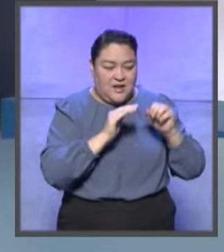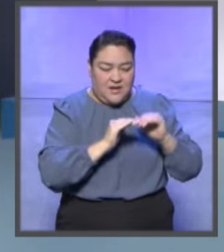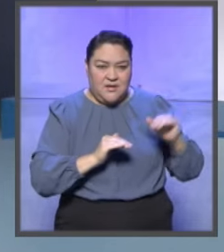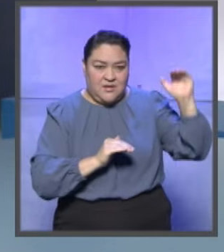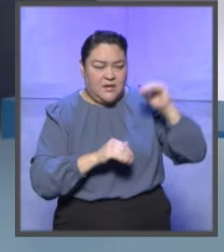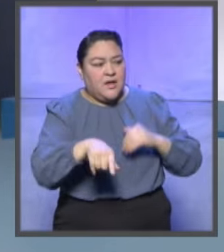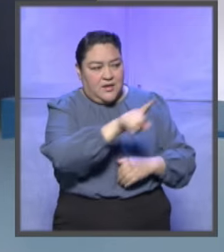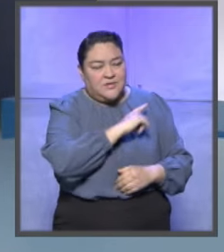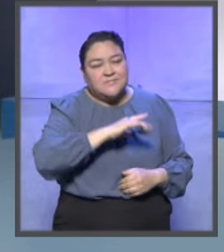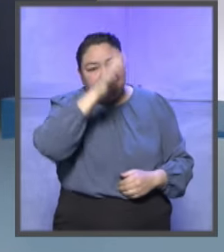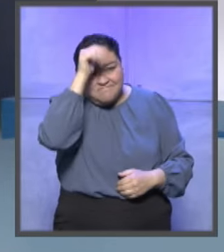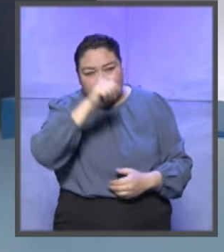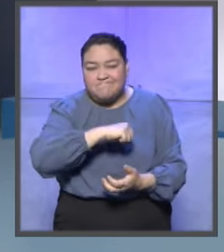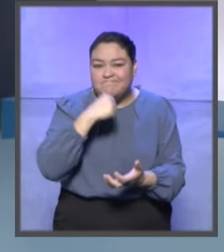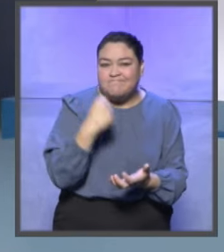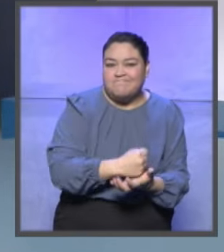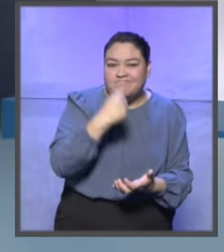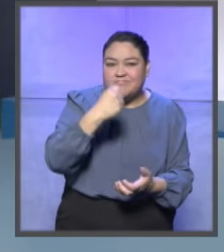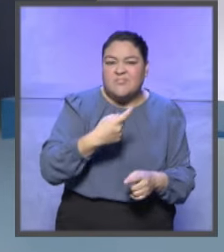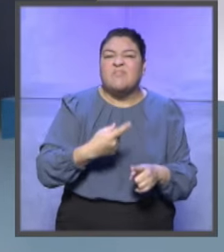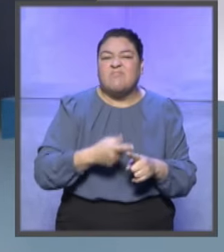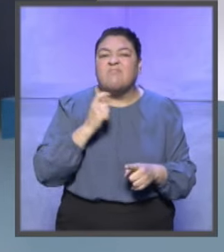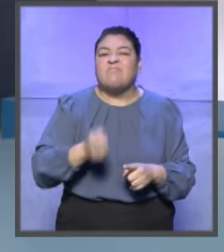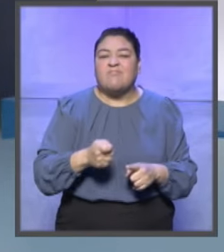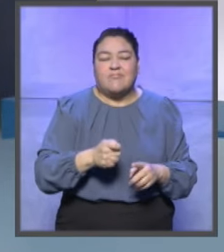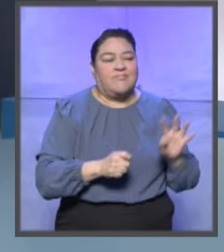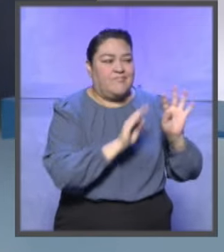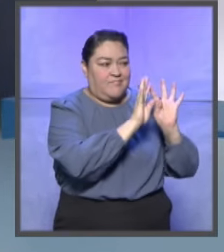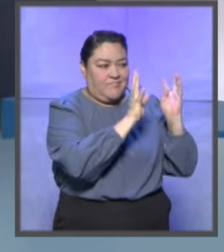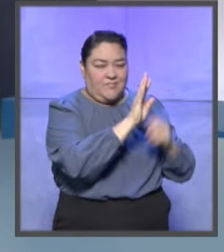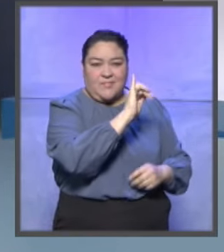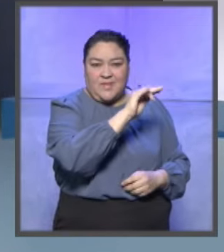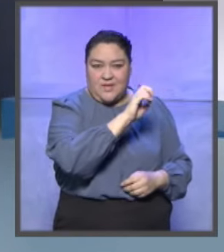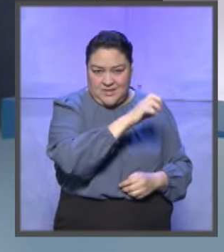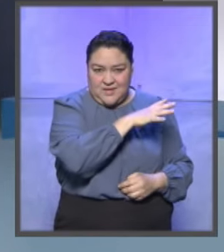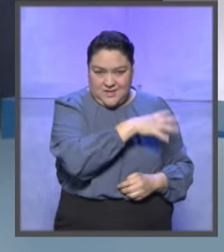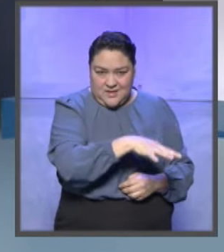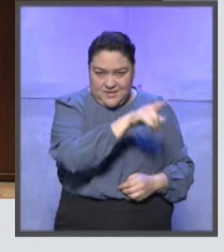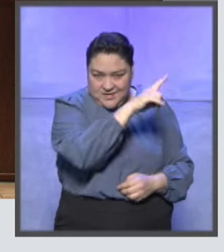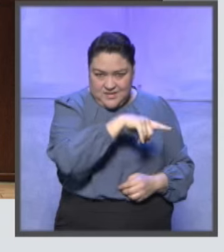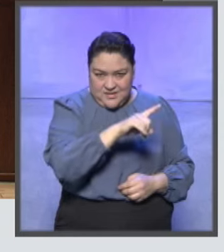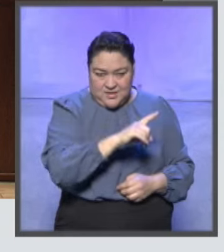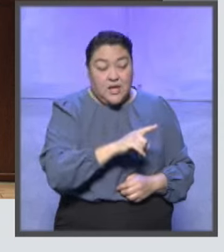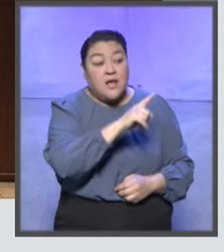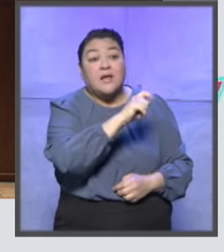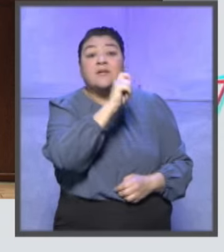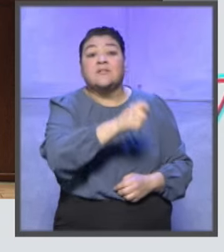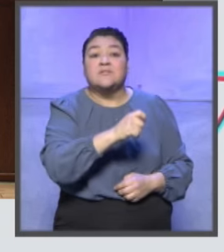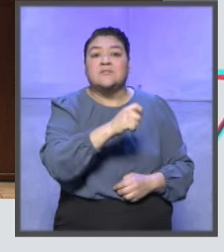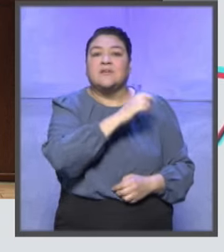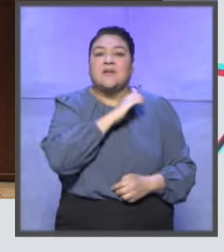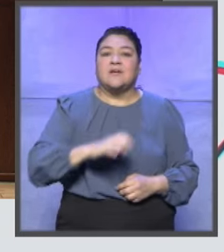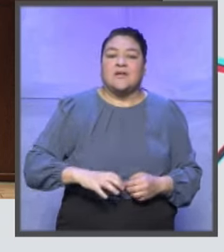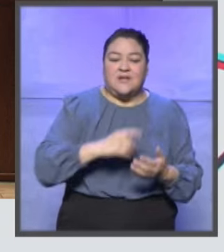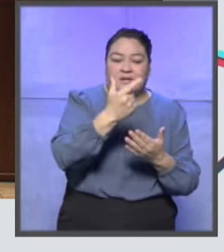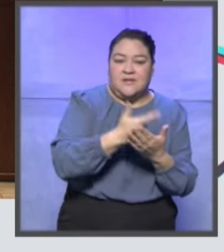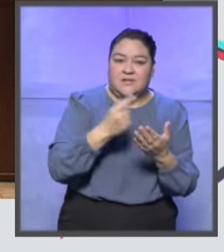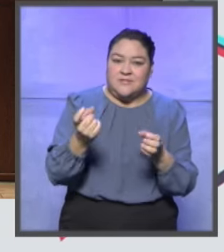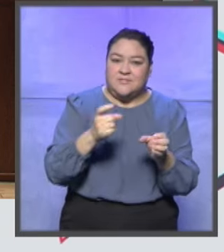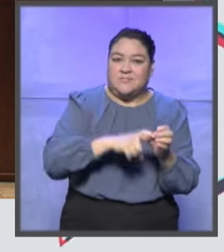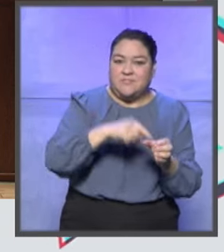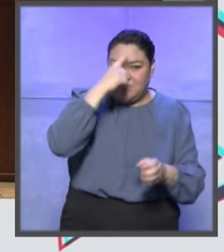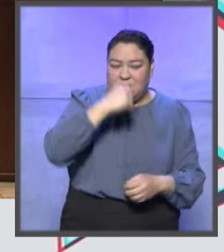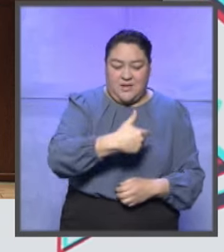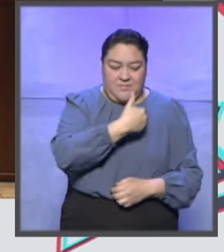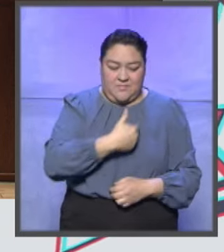confirmó por unanimidad de votos el acuerdo del Consejo General del Instituto Nacional Electoral, que aprobó el registro de las candidaturas a